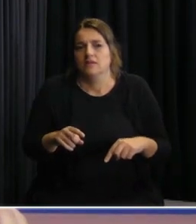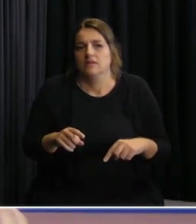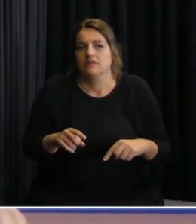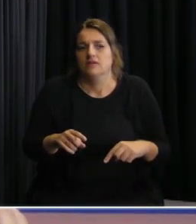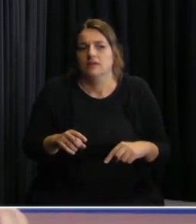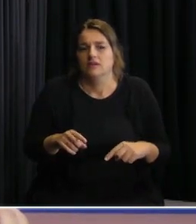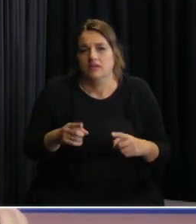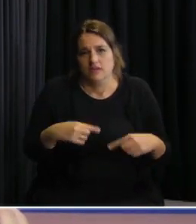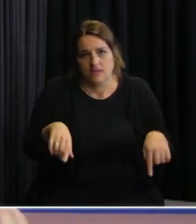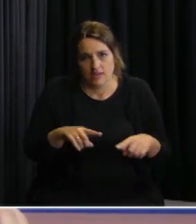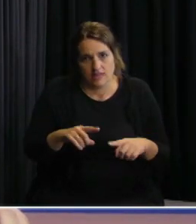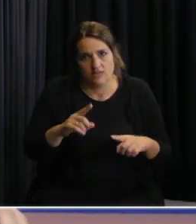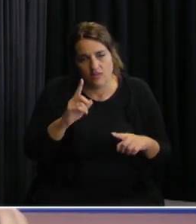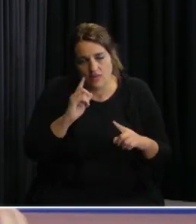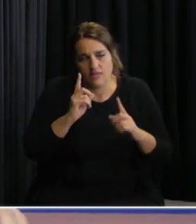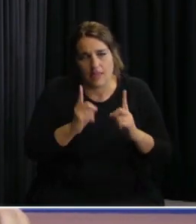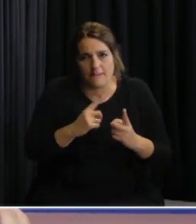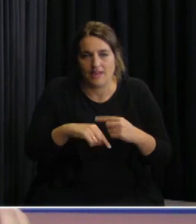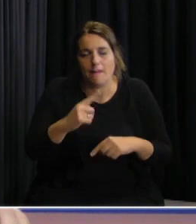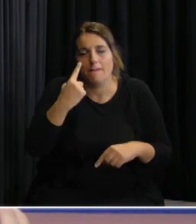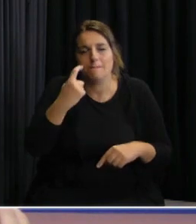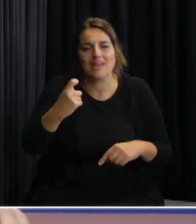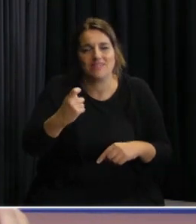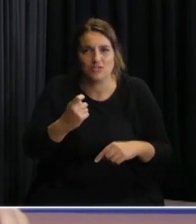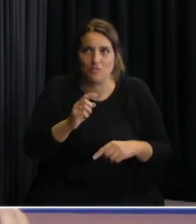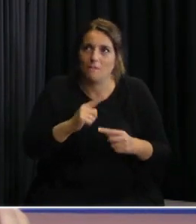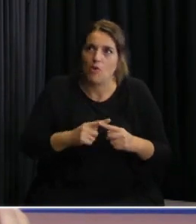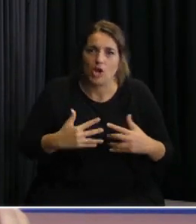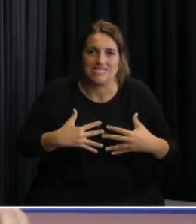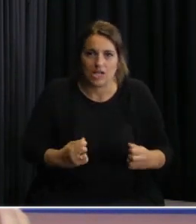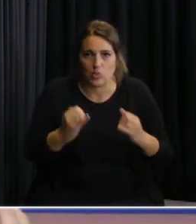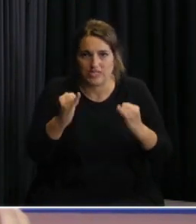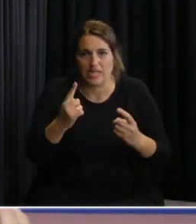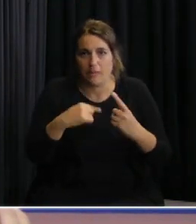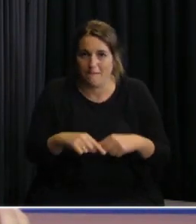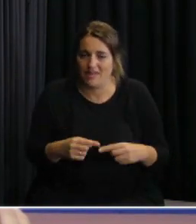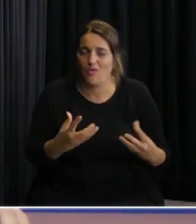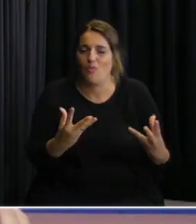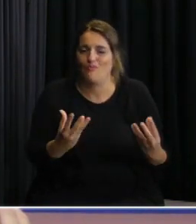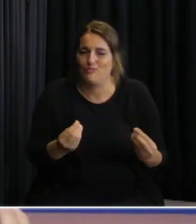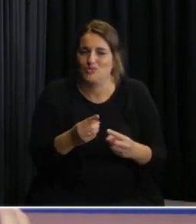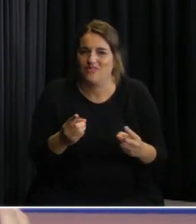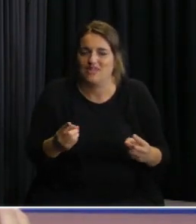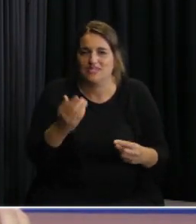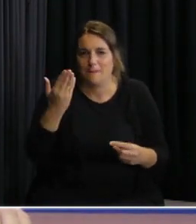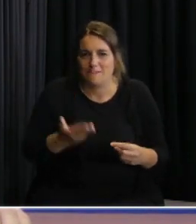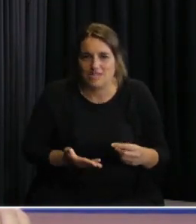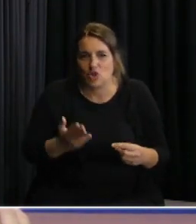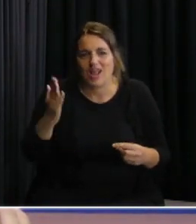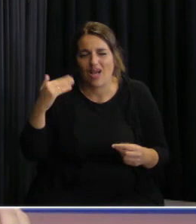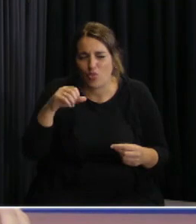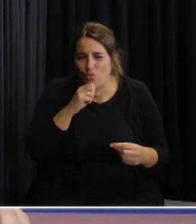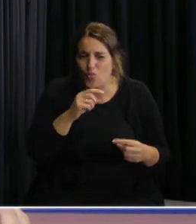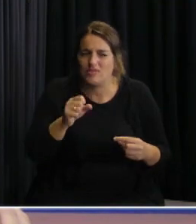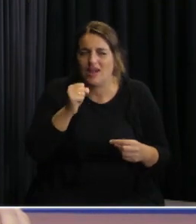una contracara adicional es preventivo de la salud pero muchas veces estas personas mayores estos abuelos muchas